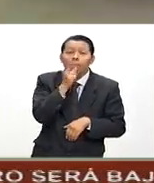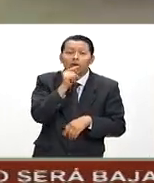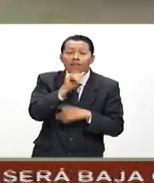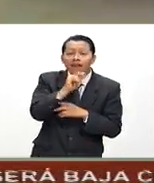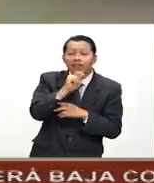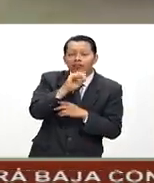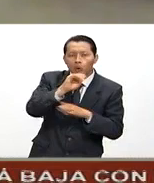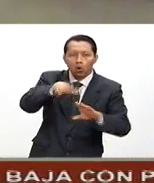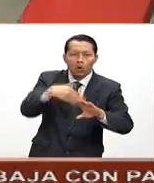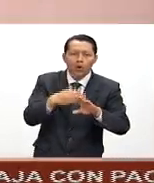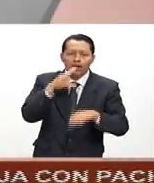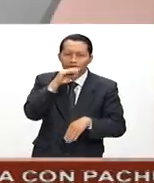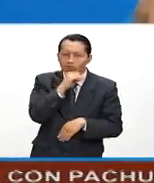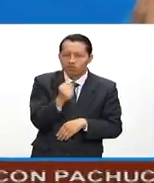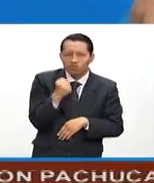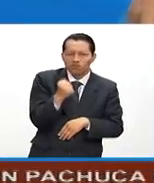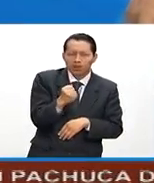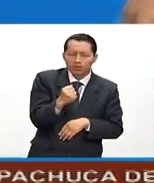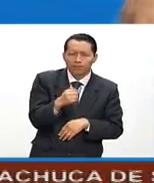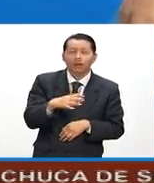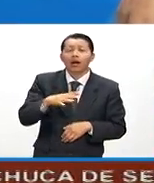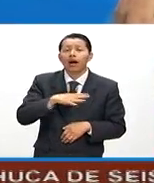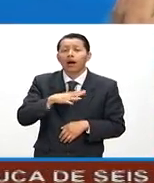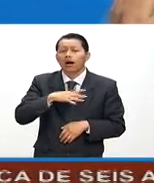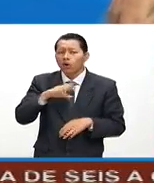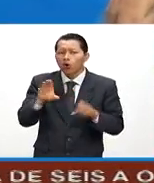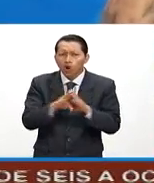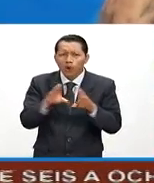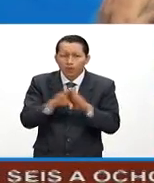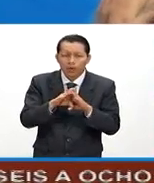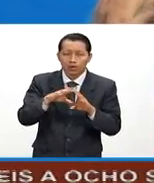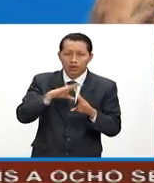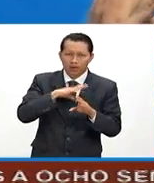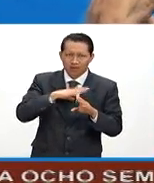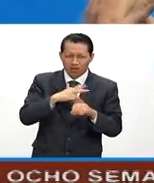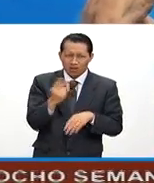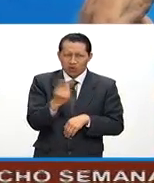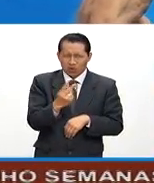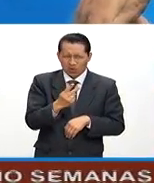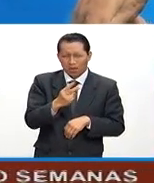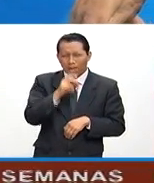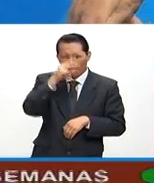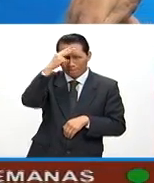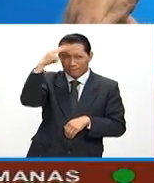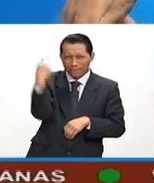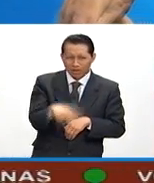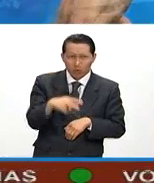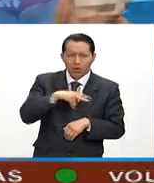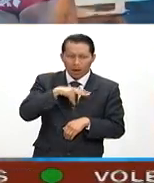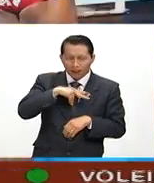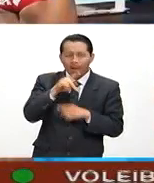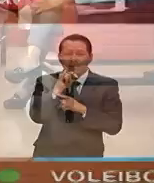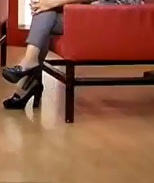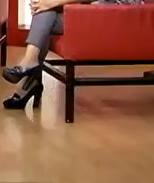contra de afroamericanos Polémica eliminación de pareja mexicana en trampolín de 3 metros